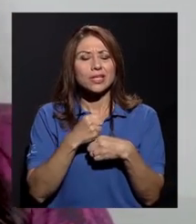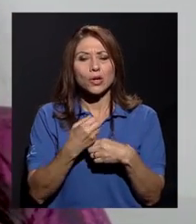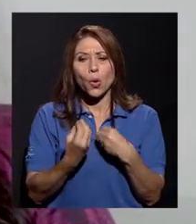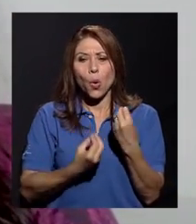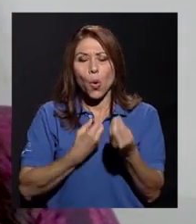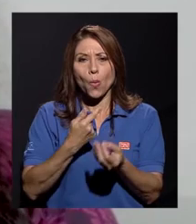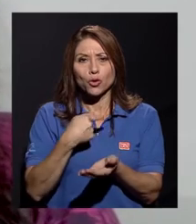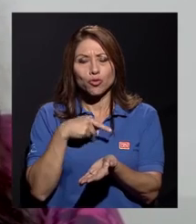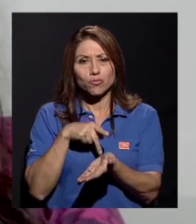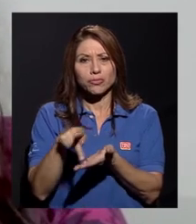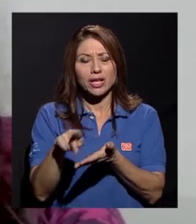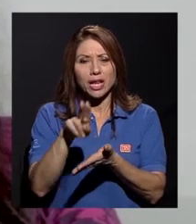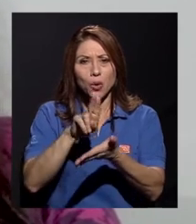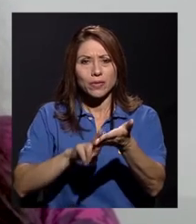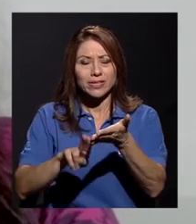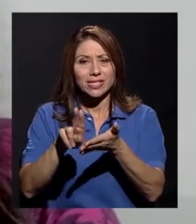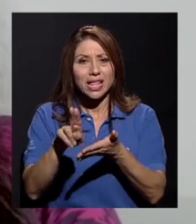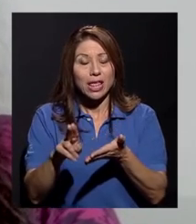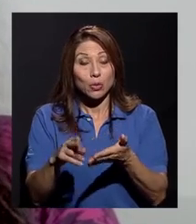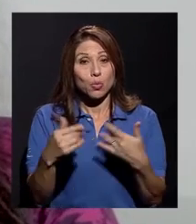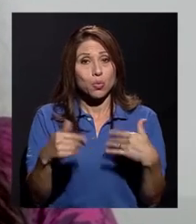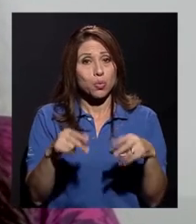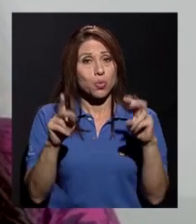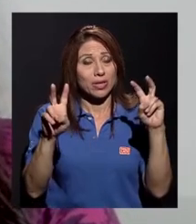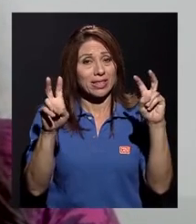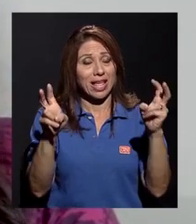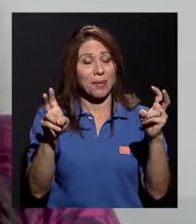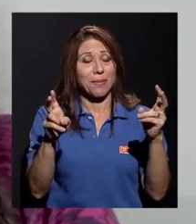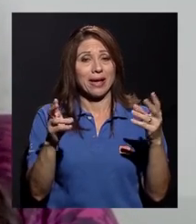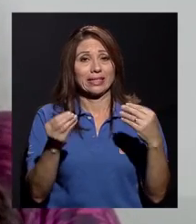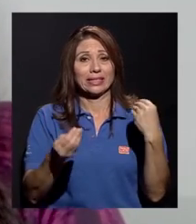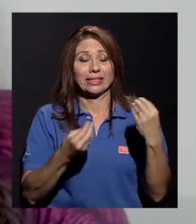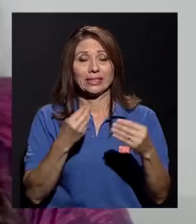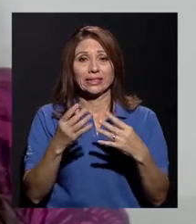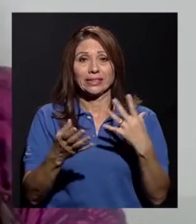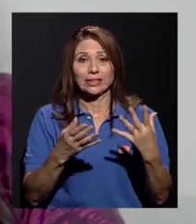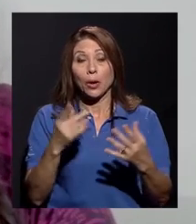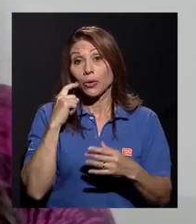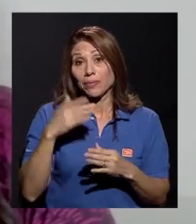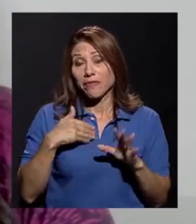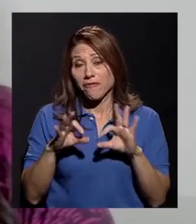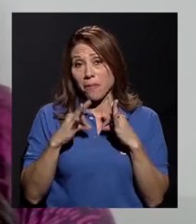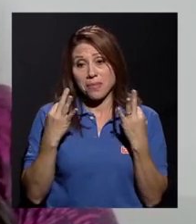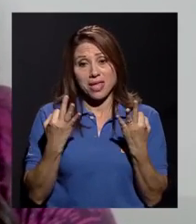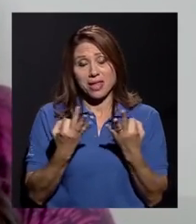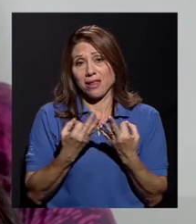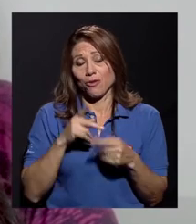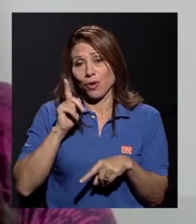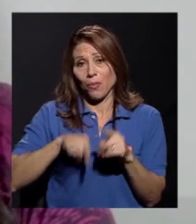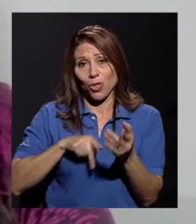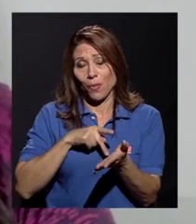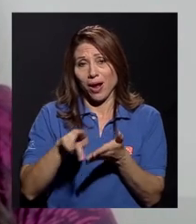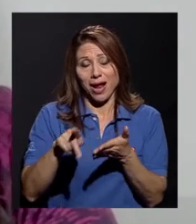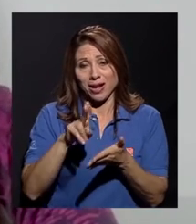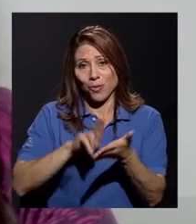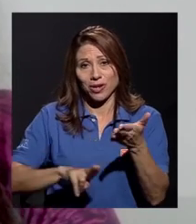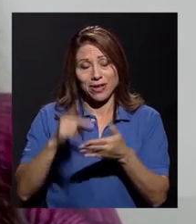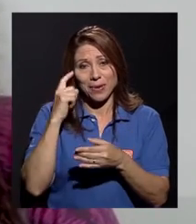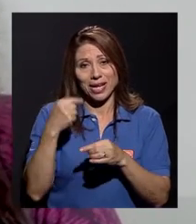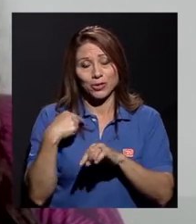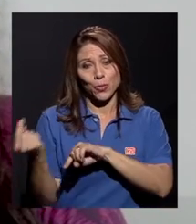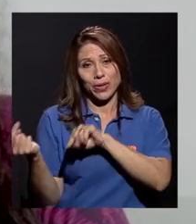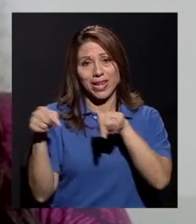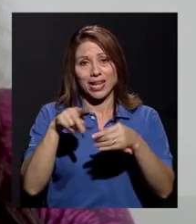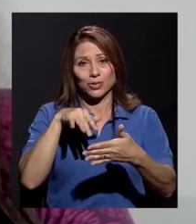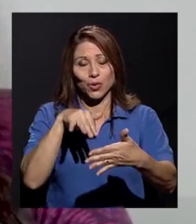un tema bastante delicado porque en realidad yo, bueno, mi familia no hubiese podido pagarme la U para yo venir a